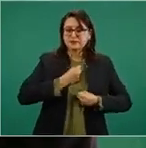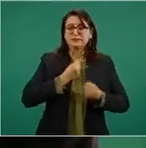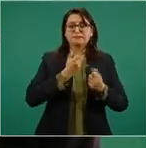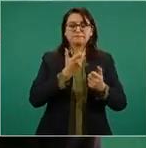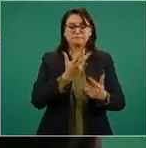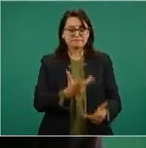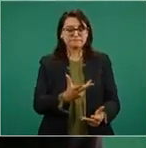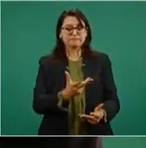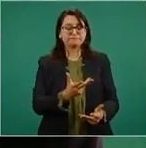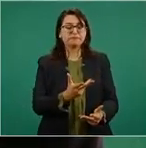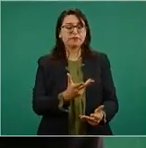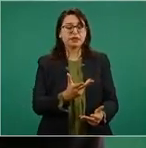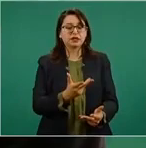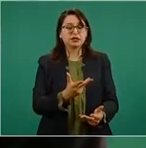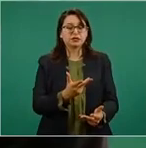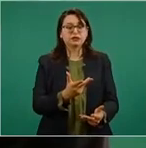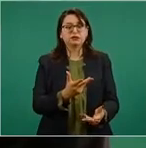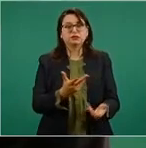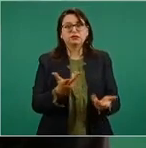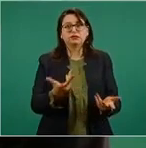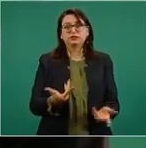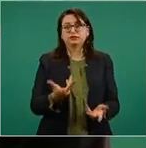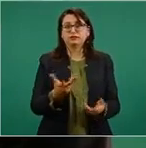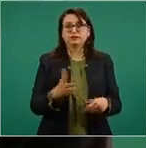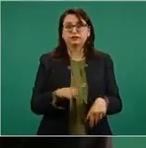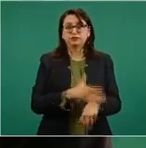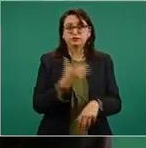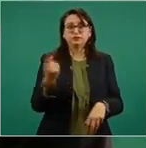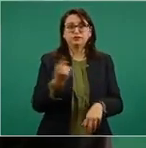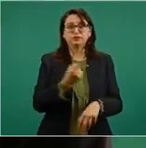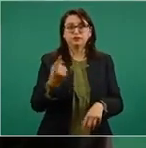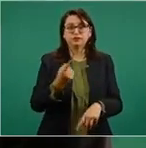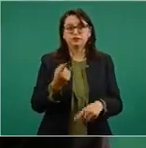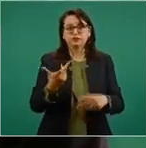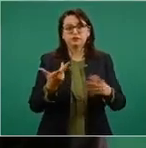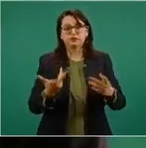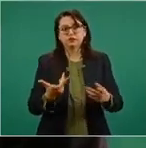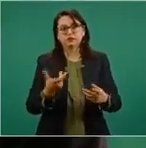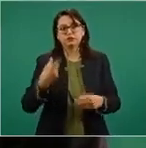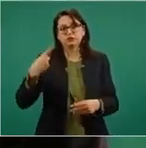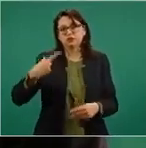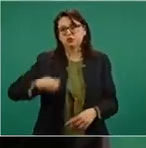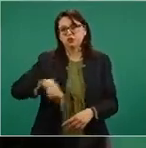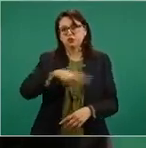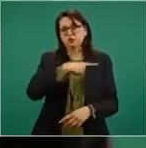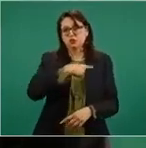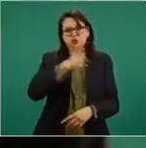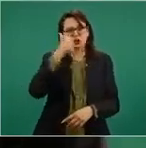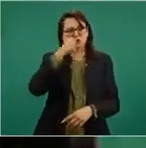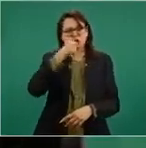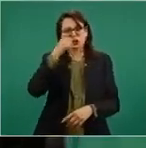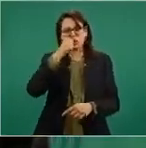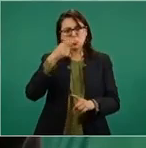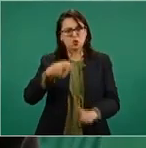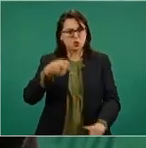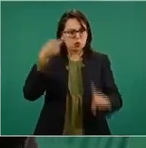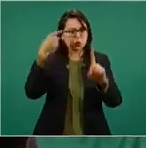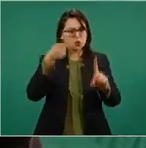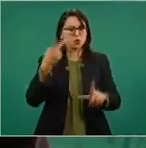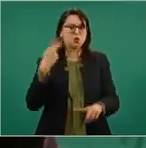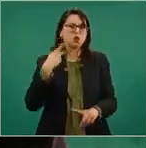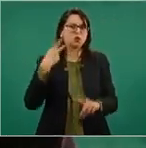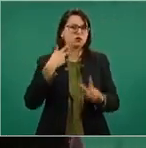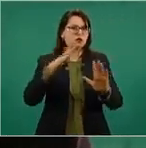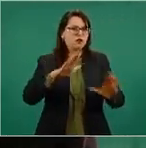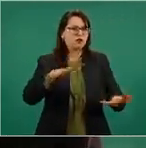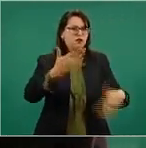Siempre hemos buscado que todos los conflictos, y esto aplica para política exterior y para